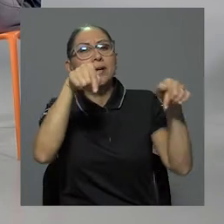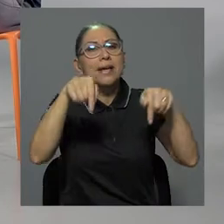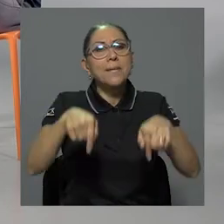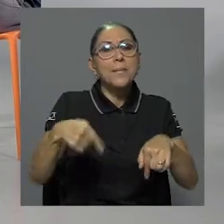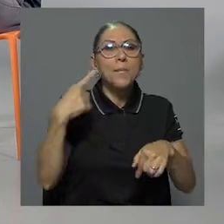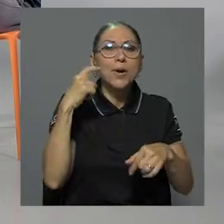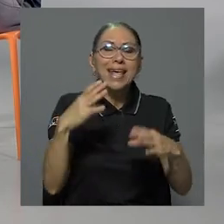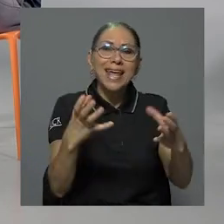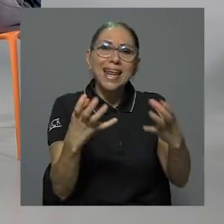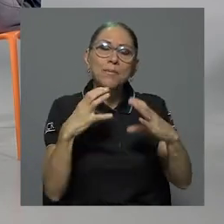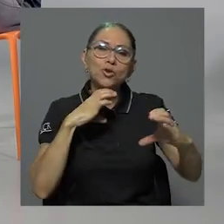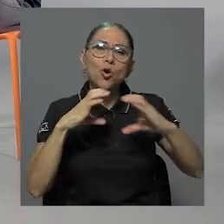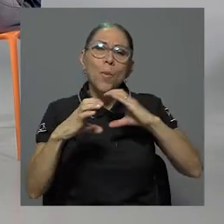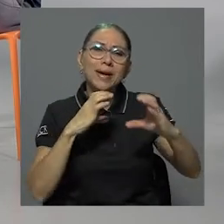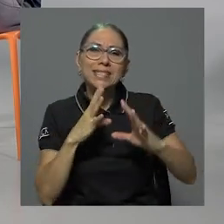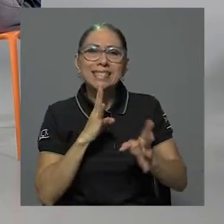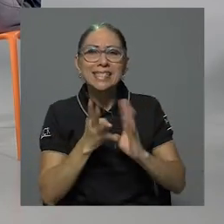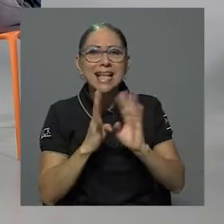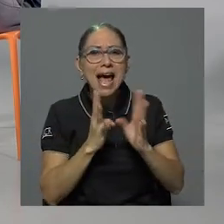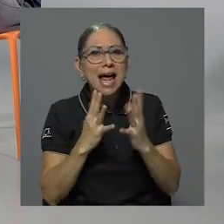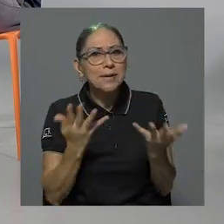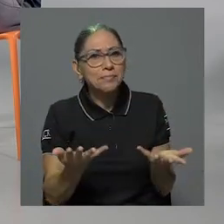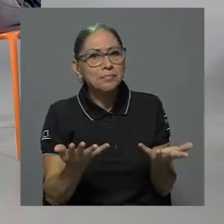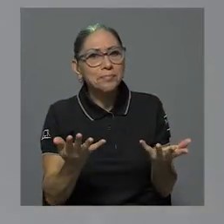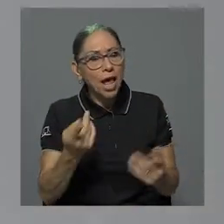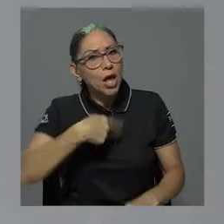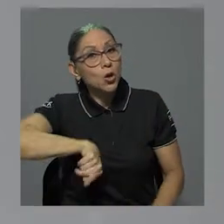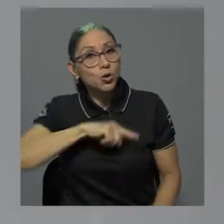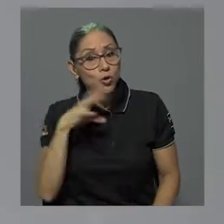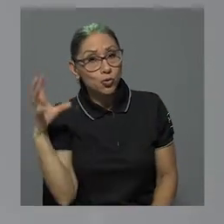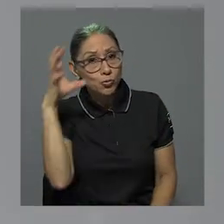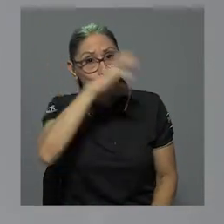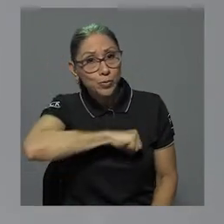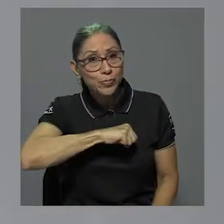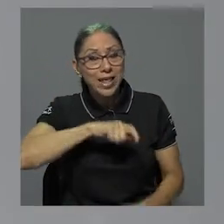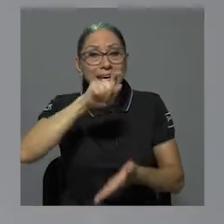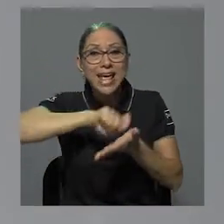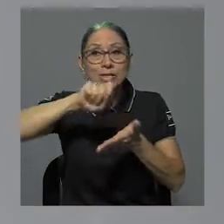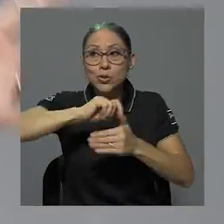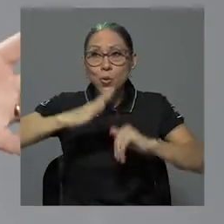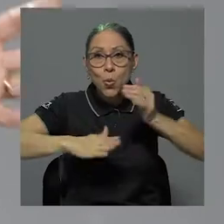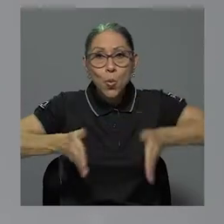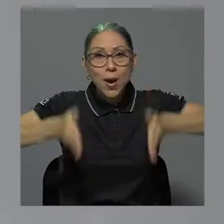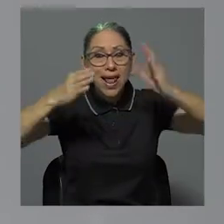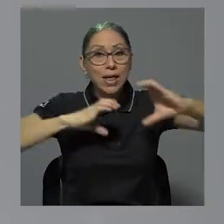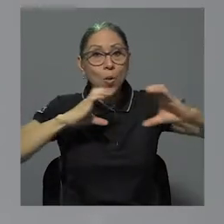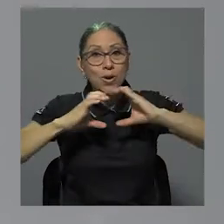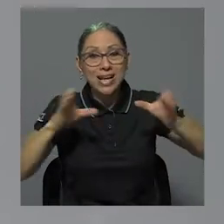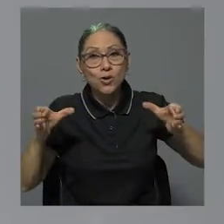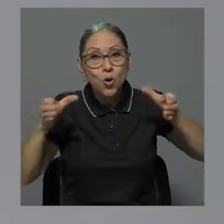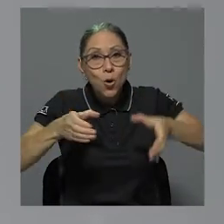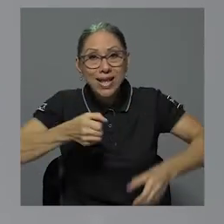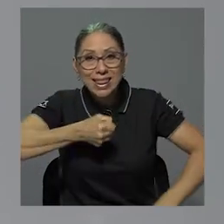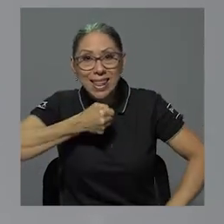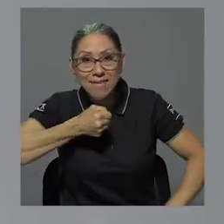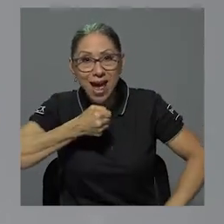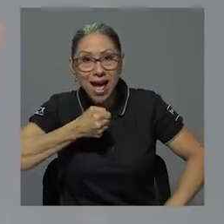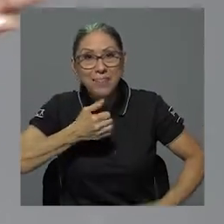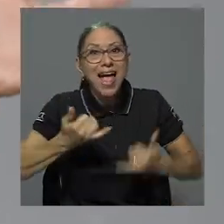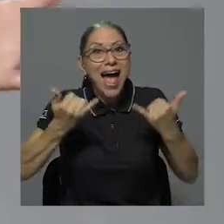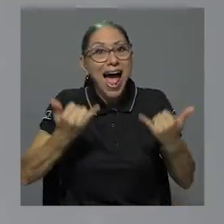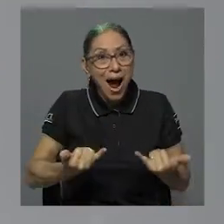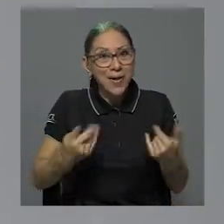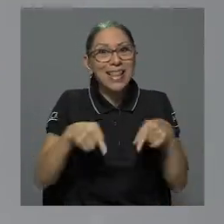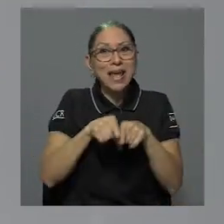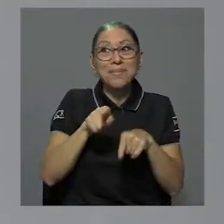queremos conversar con vos estos minutitos. Nos enteramos que la Escuela de Comunicación Colectiva va a tener presencia ahora en la